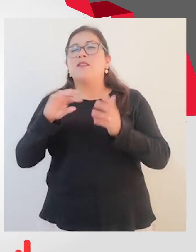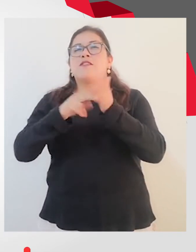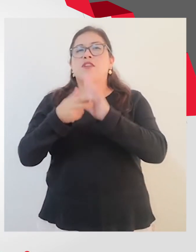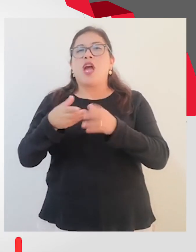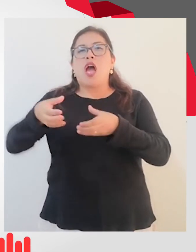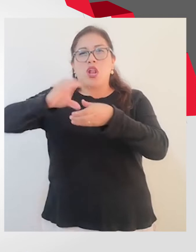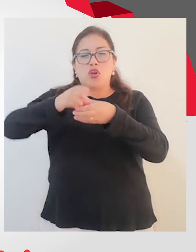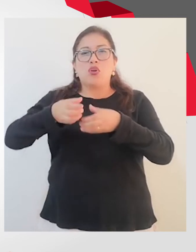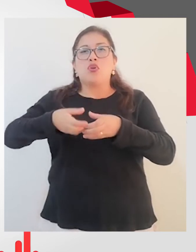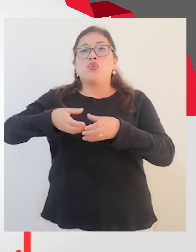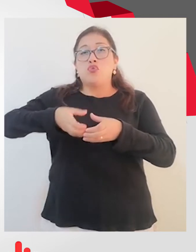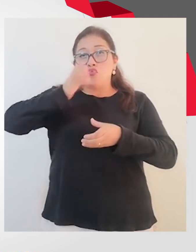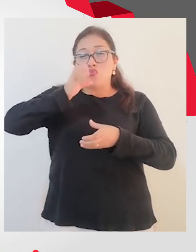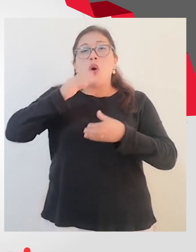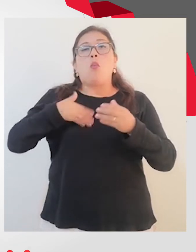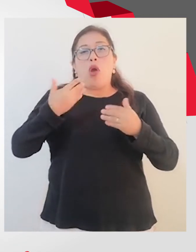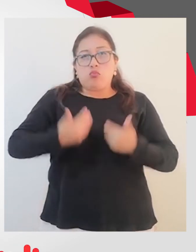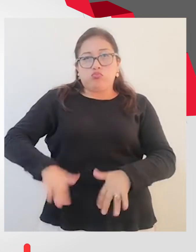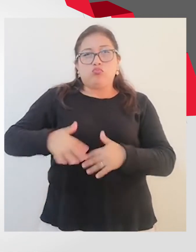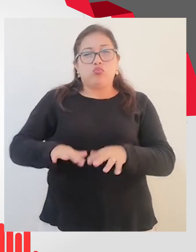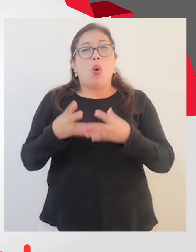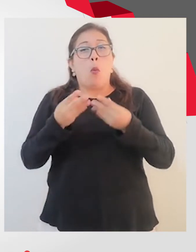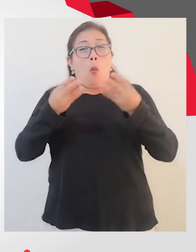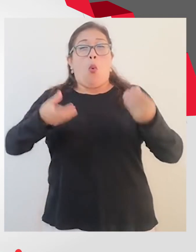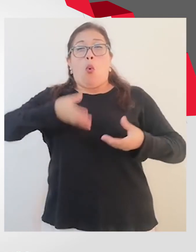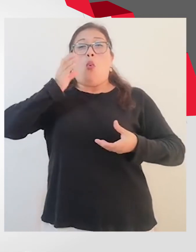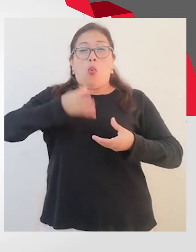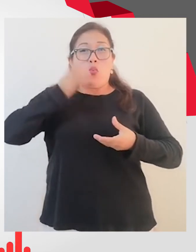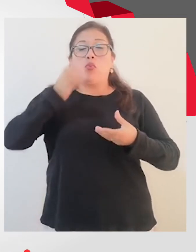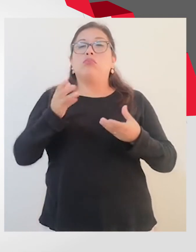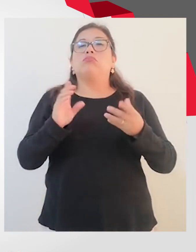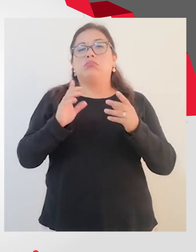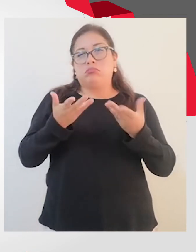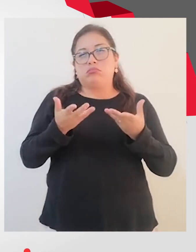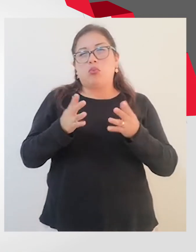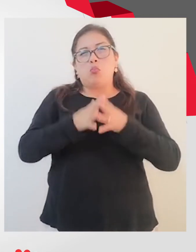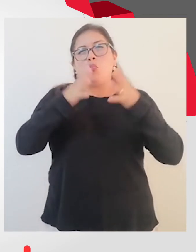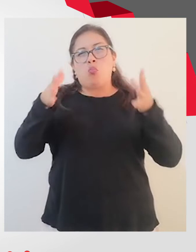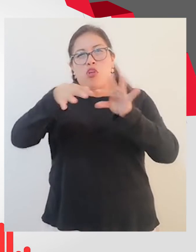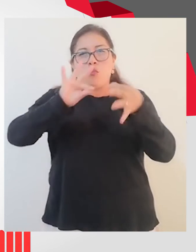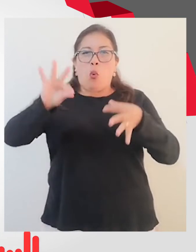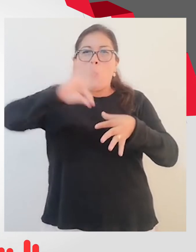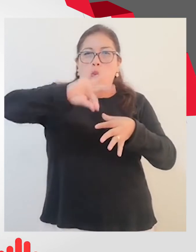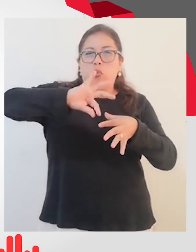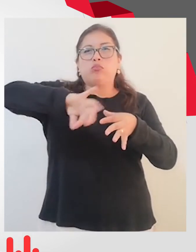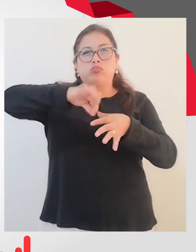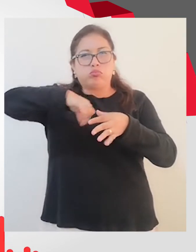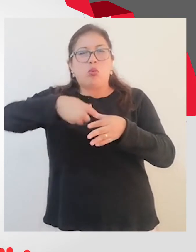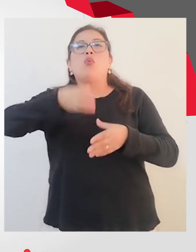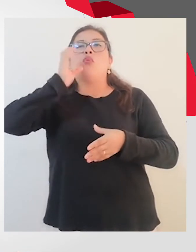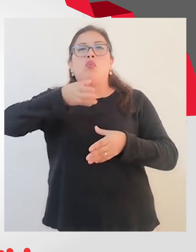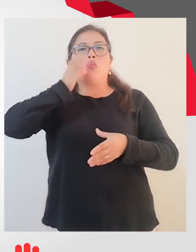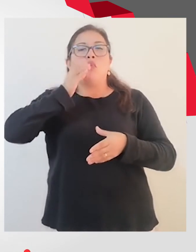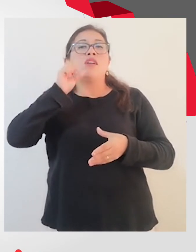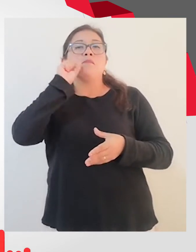esta se puede orinar si se consume en exceso, pero igual no es bueno estar consumiendo suplementos si no sabemos si